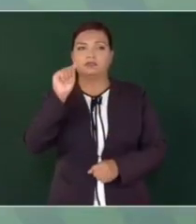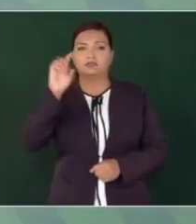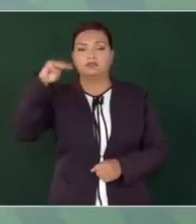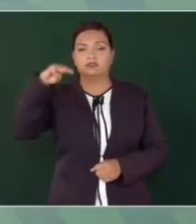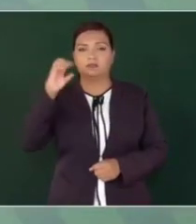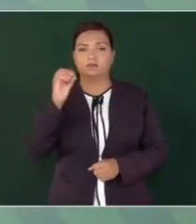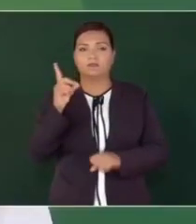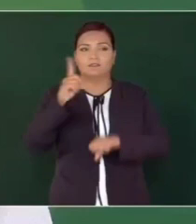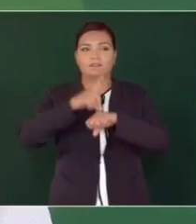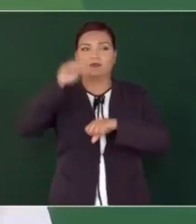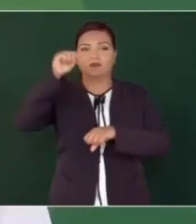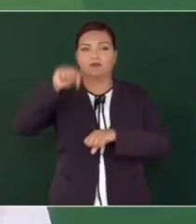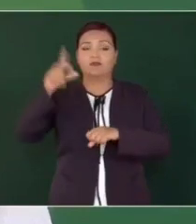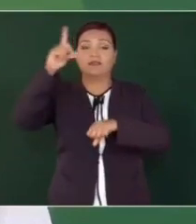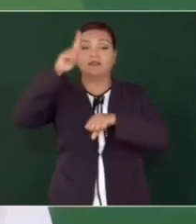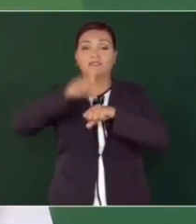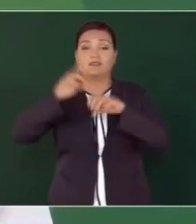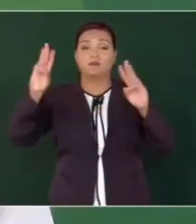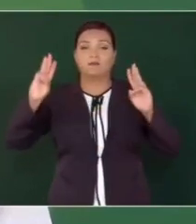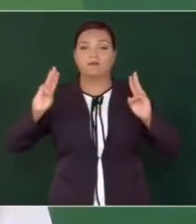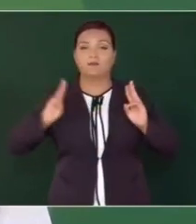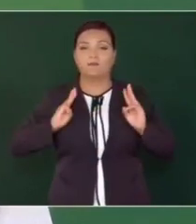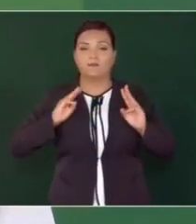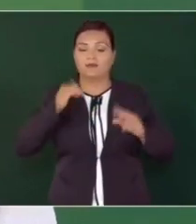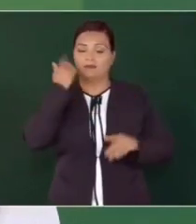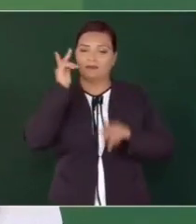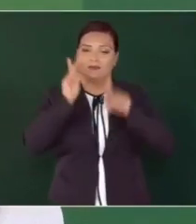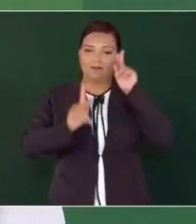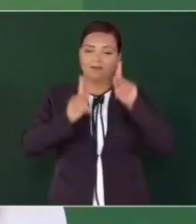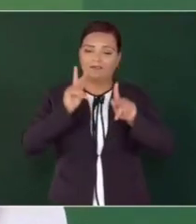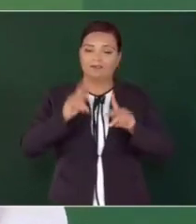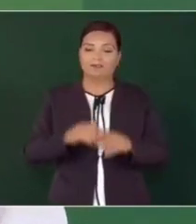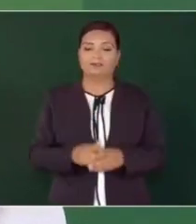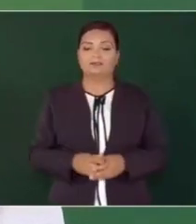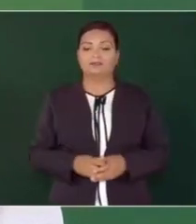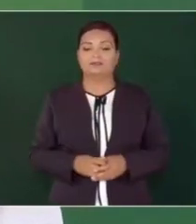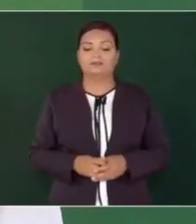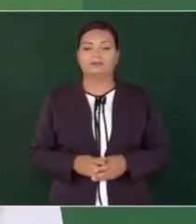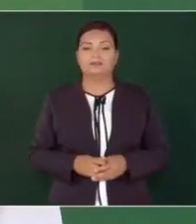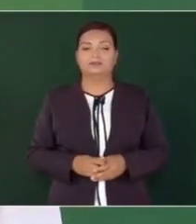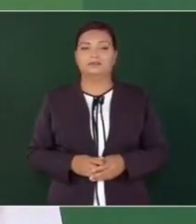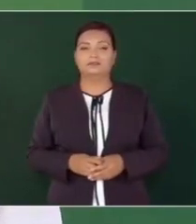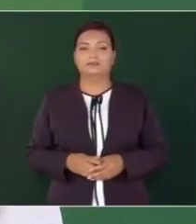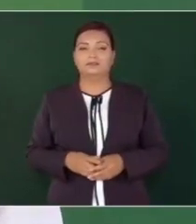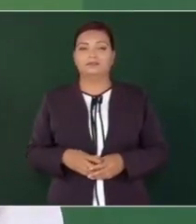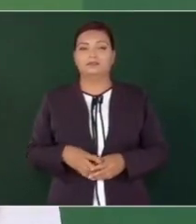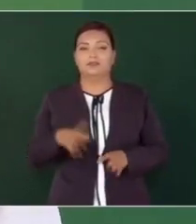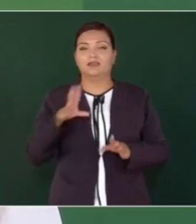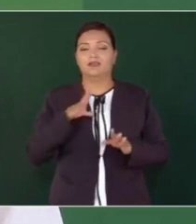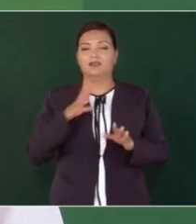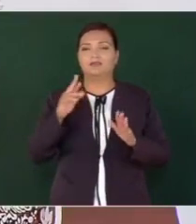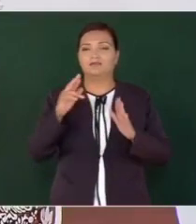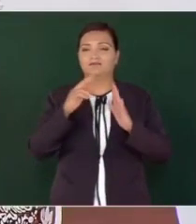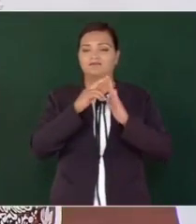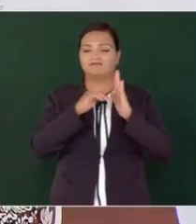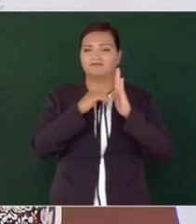Hoy, que es el Día de la Marina, voy a hablar de lo estratégico